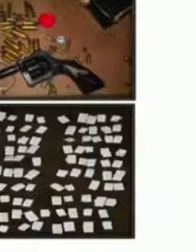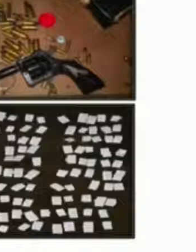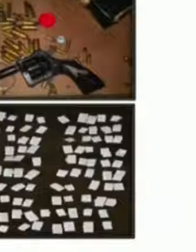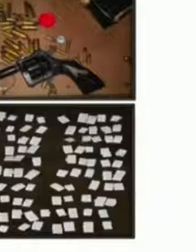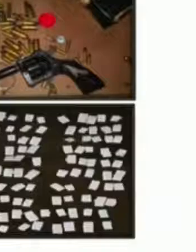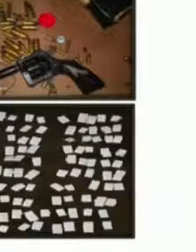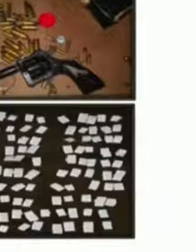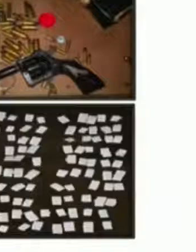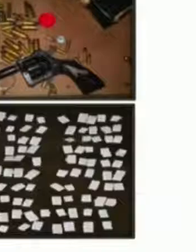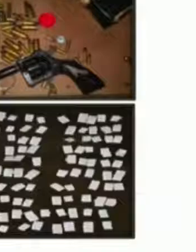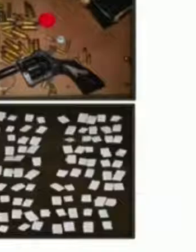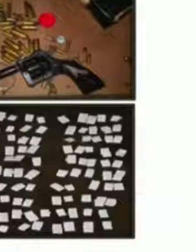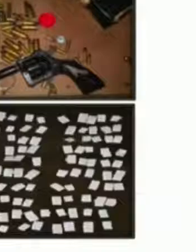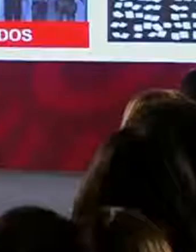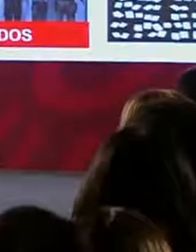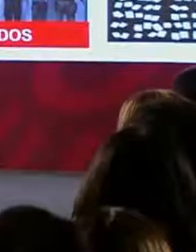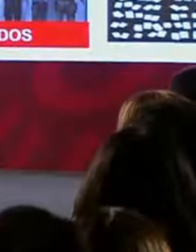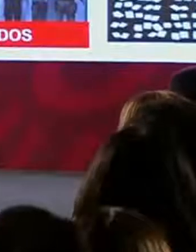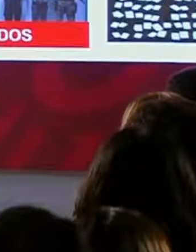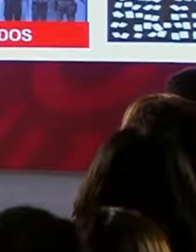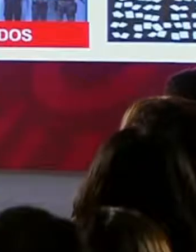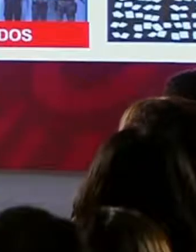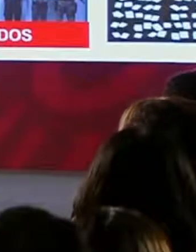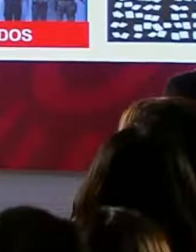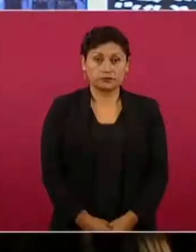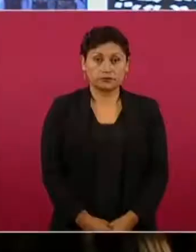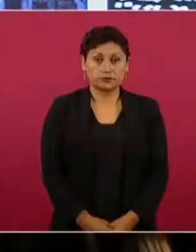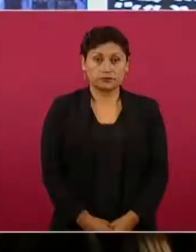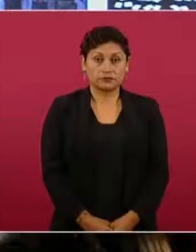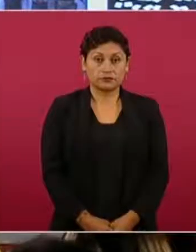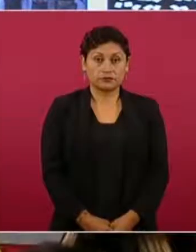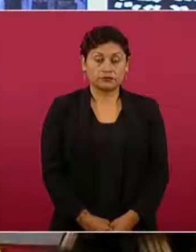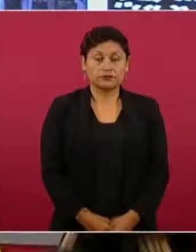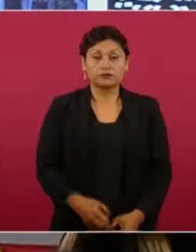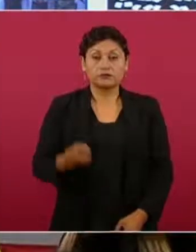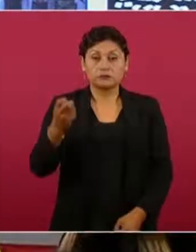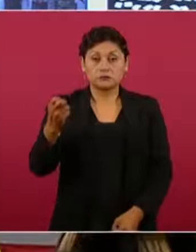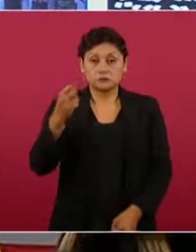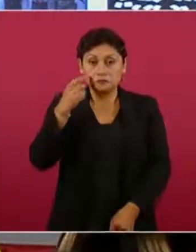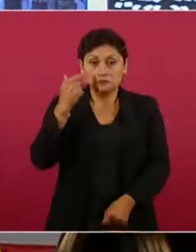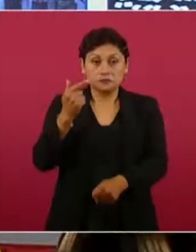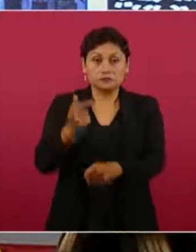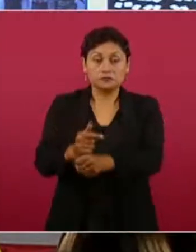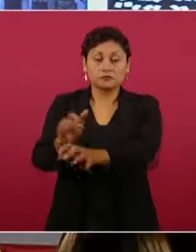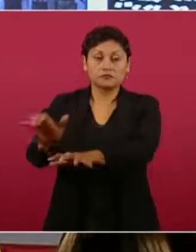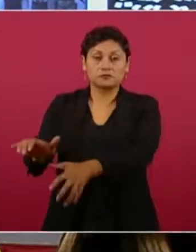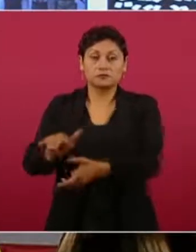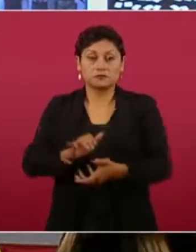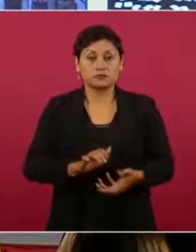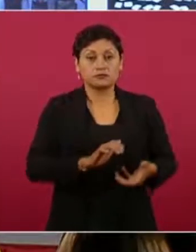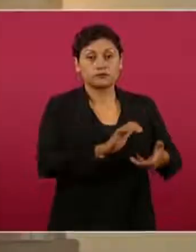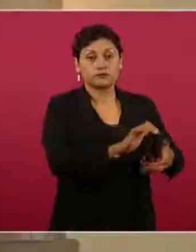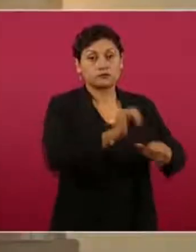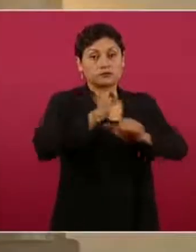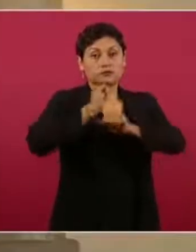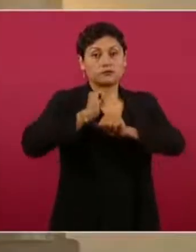envoltorios de cocaína y teléfonos celulares, los cuales fueron asegurados y puestos a disposición de la Fiscalía General de la